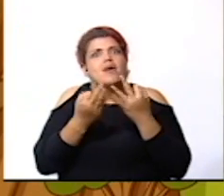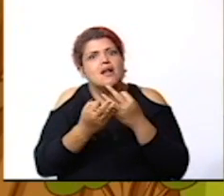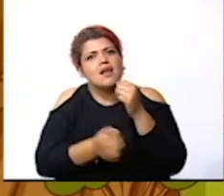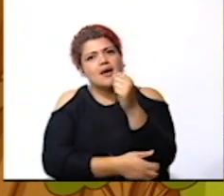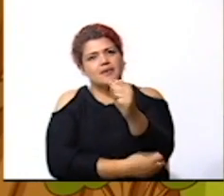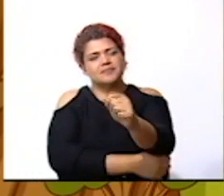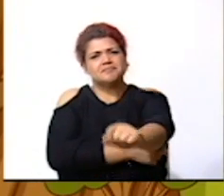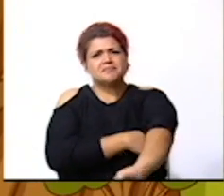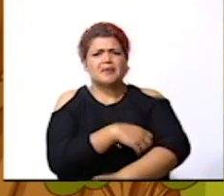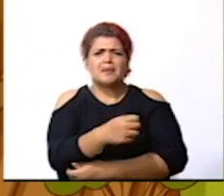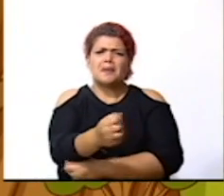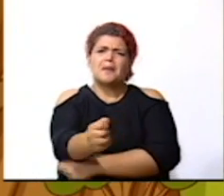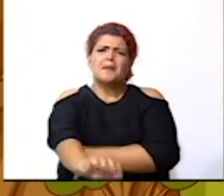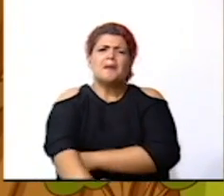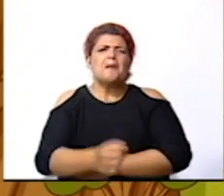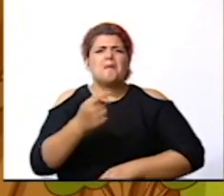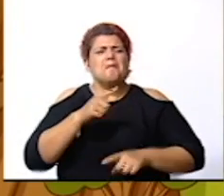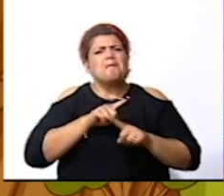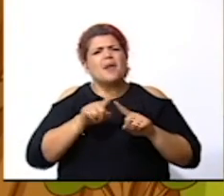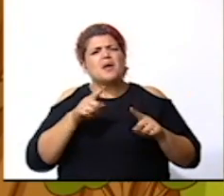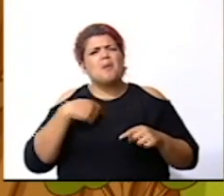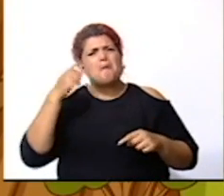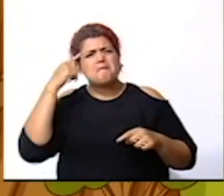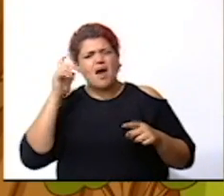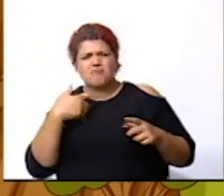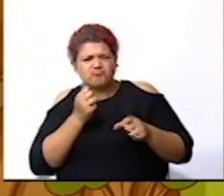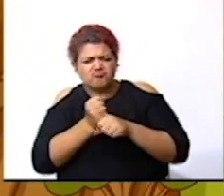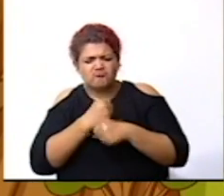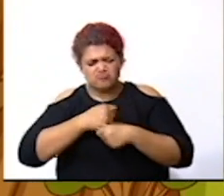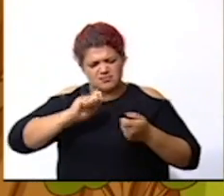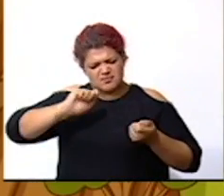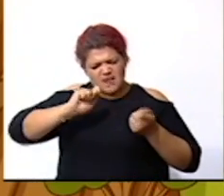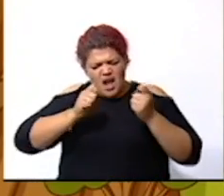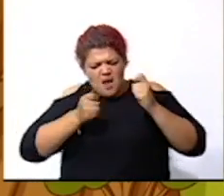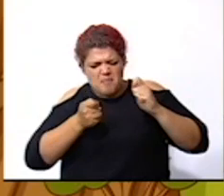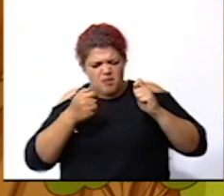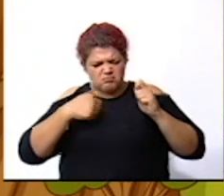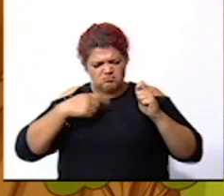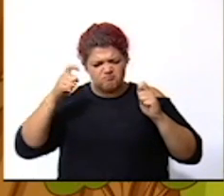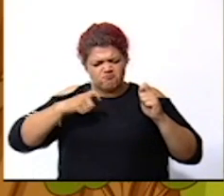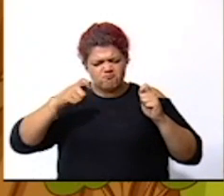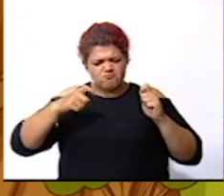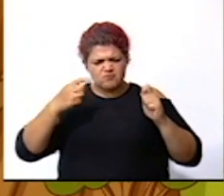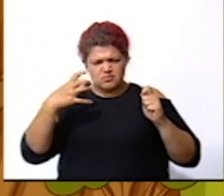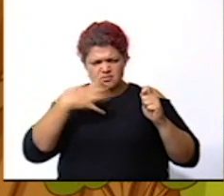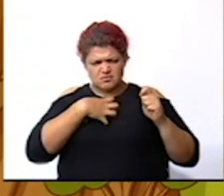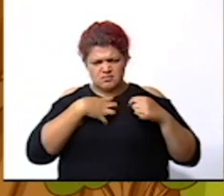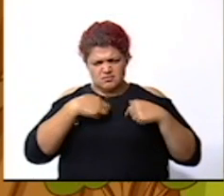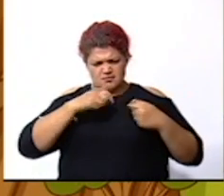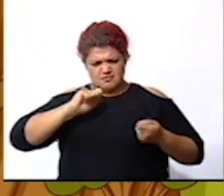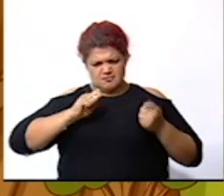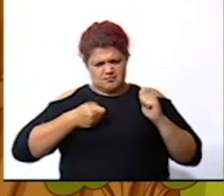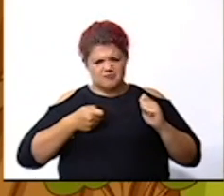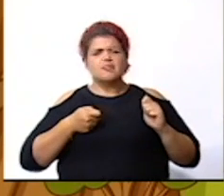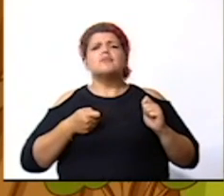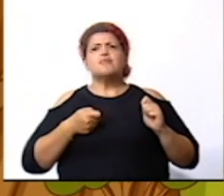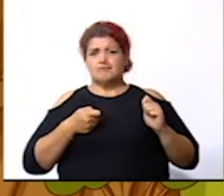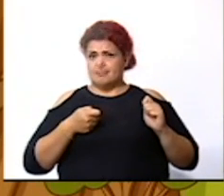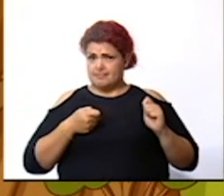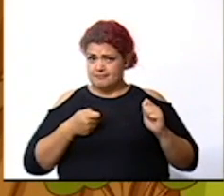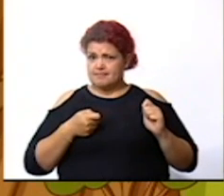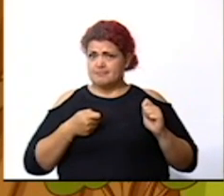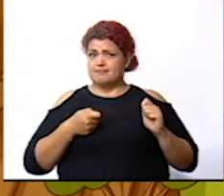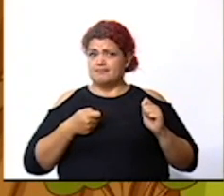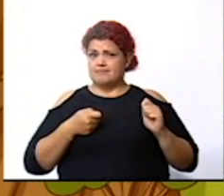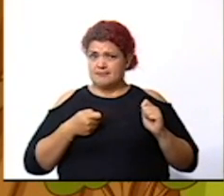pero para hacer ese cambio tenemos que empezar desde nosotros sí exactamente